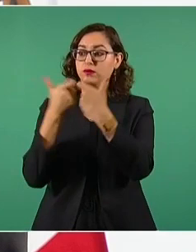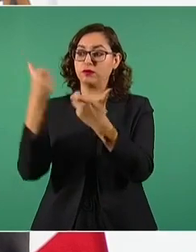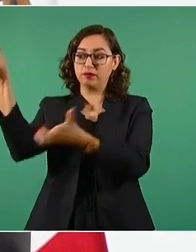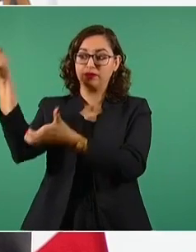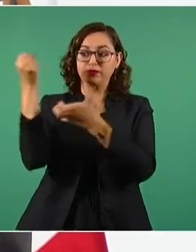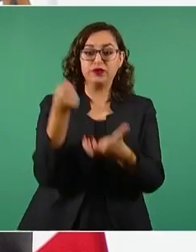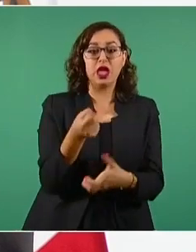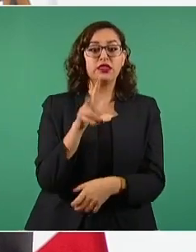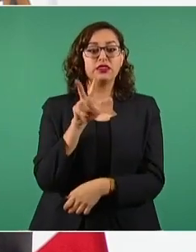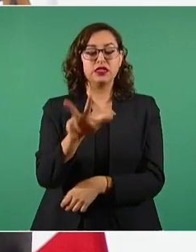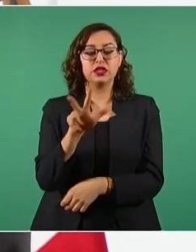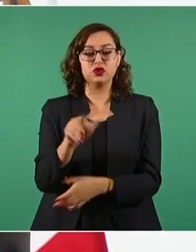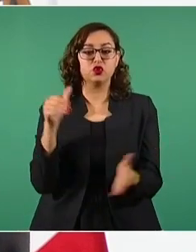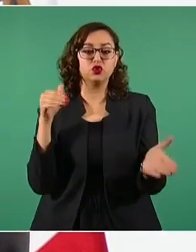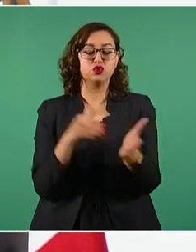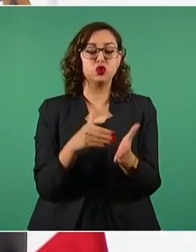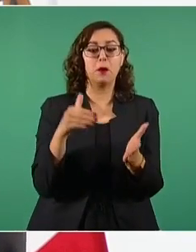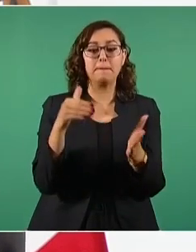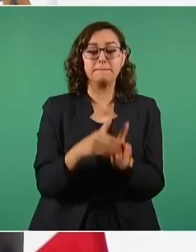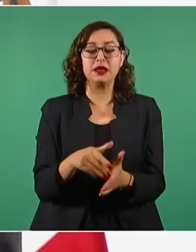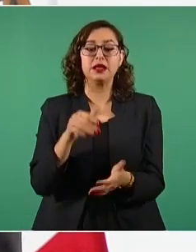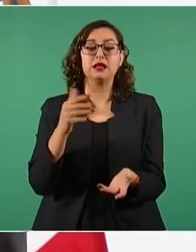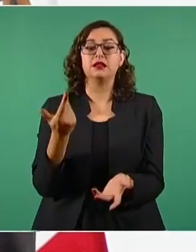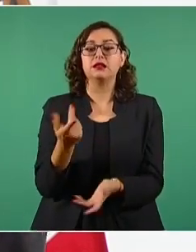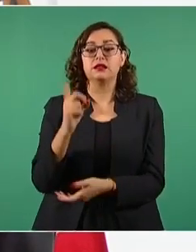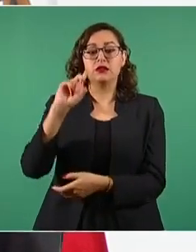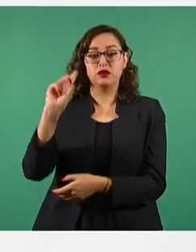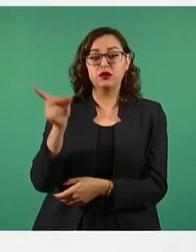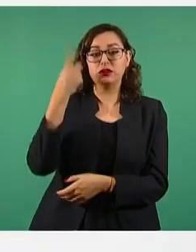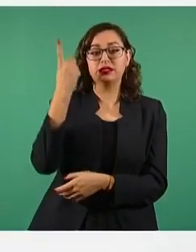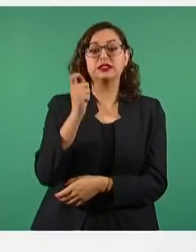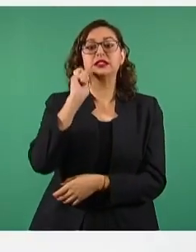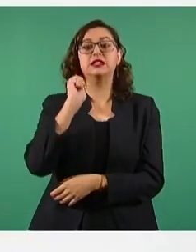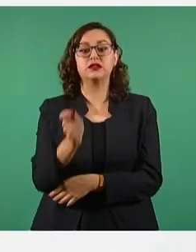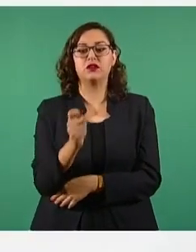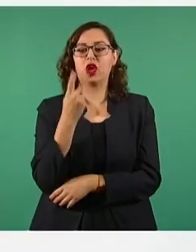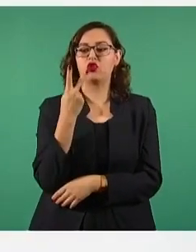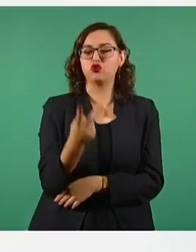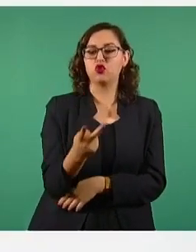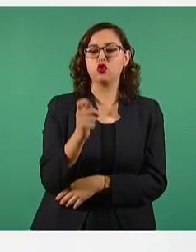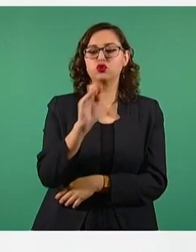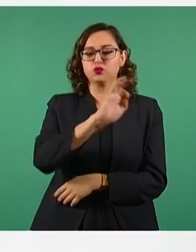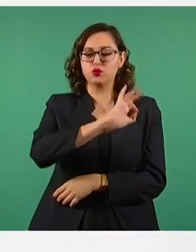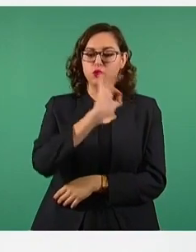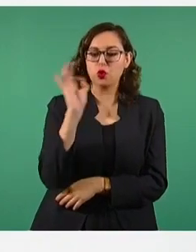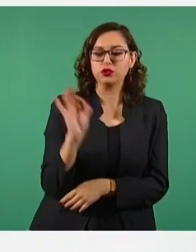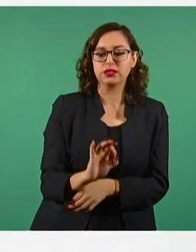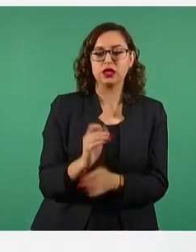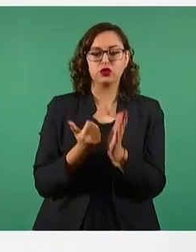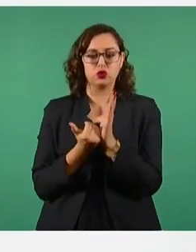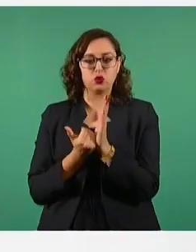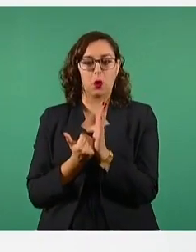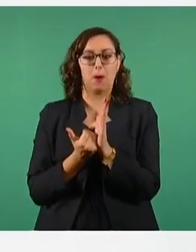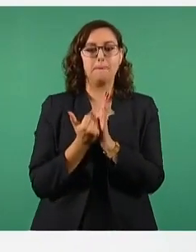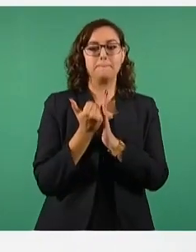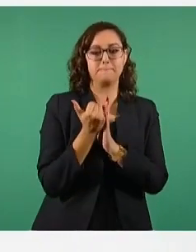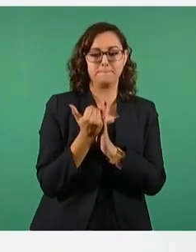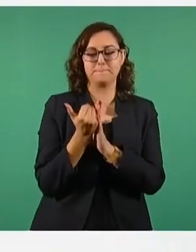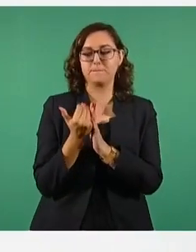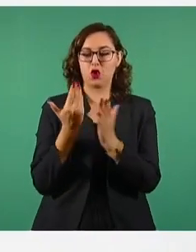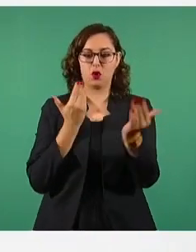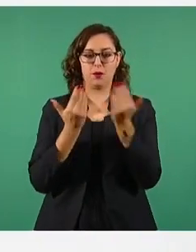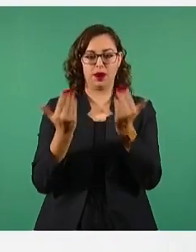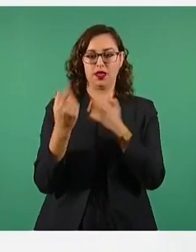millones de dólares, 2.6 por ciento mayor a la registrada en el mismo periodo del año